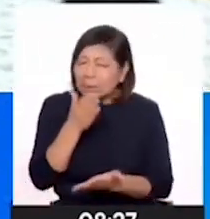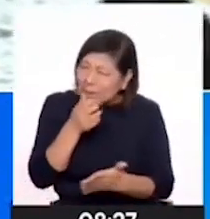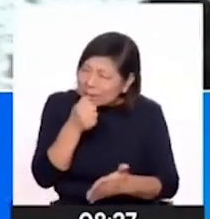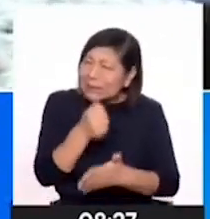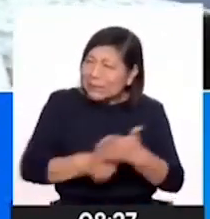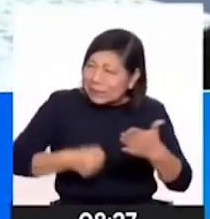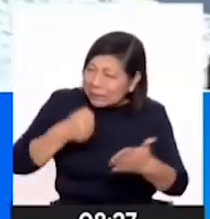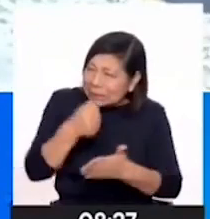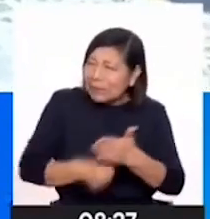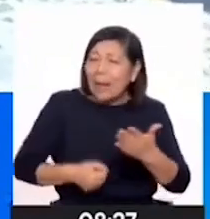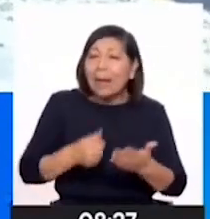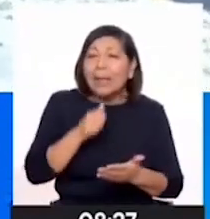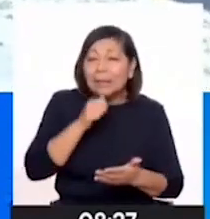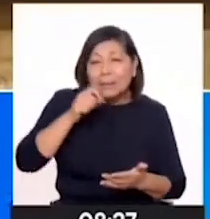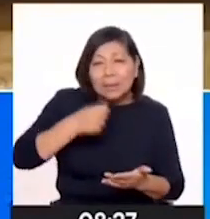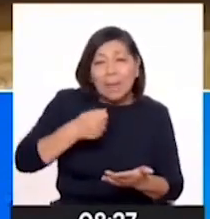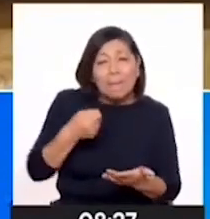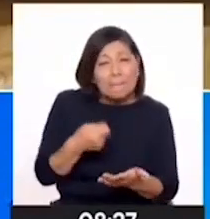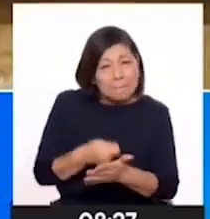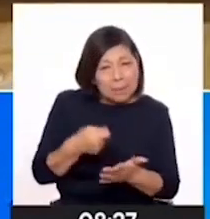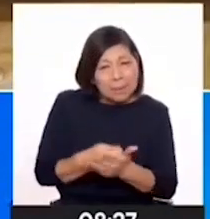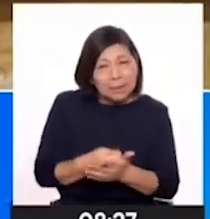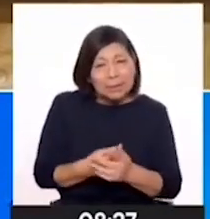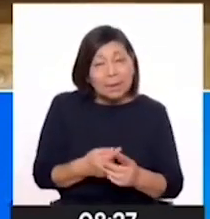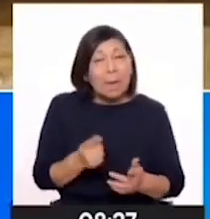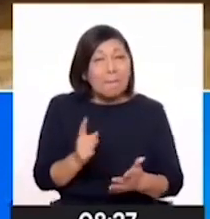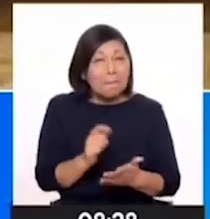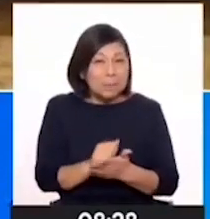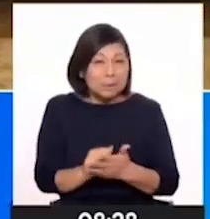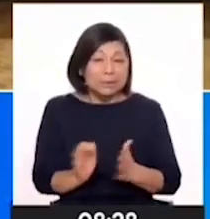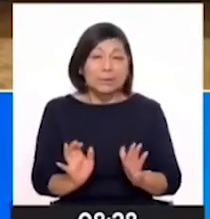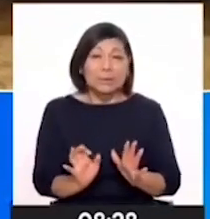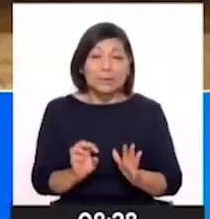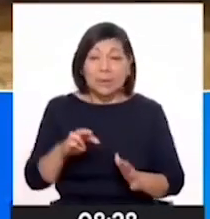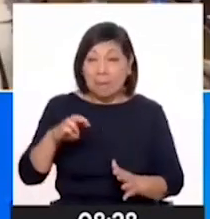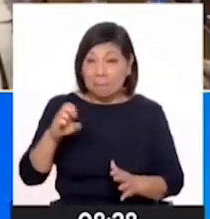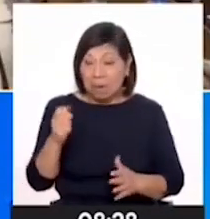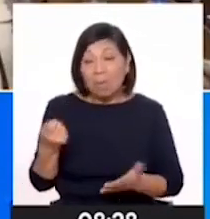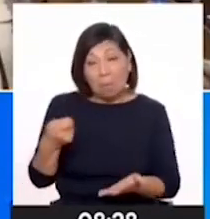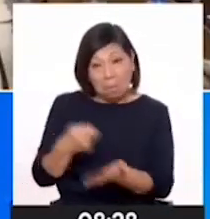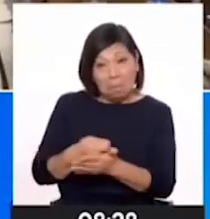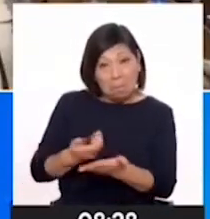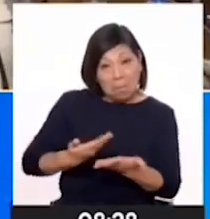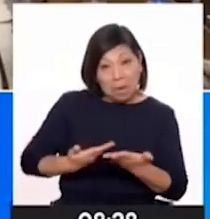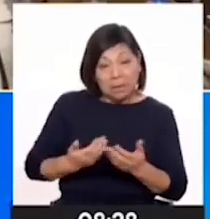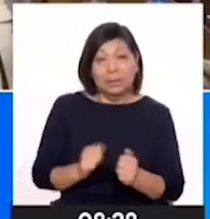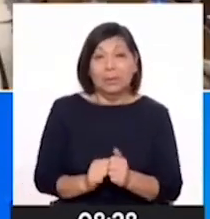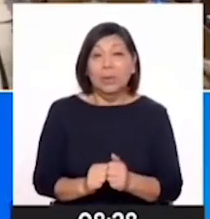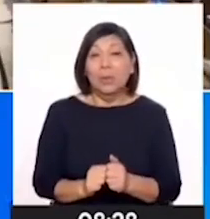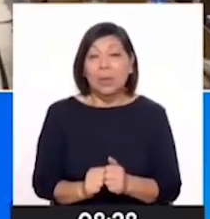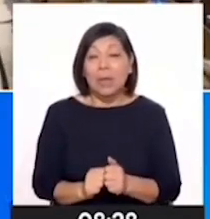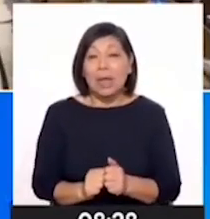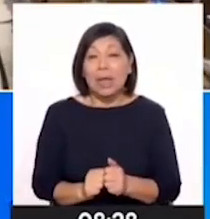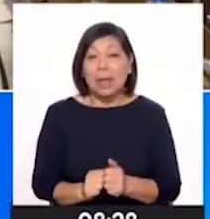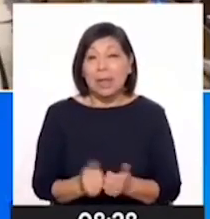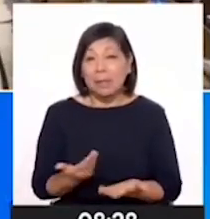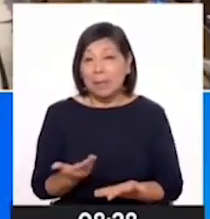Estamos solamente esperando el presupuesto de mes, ¿no? Y que esperemos hoy día, con el compromiso de nuestro